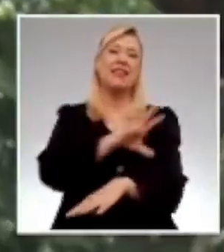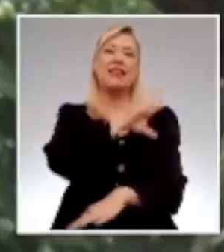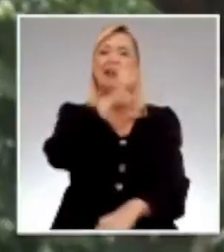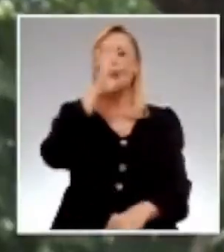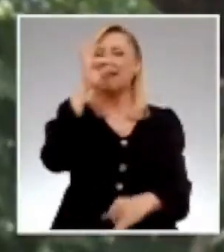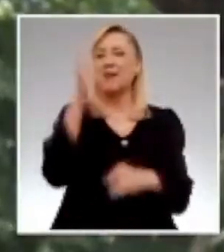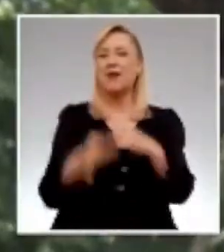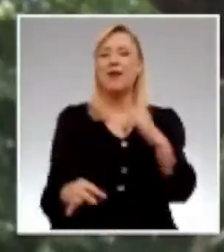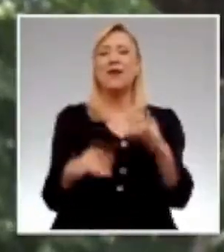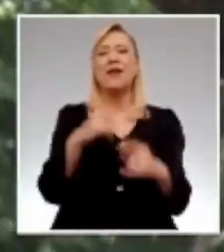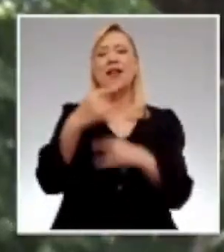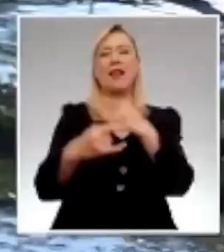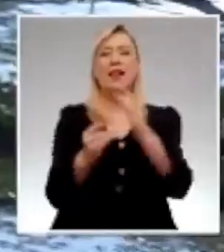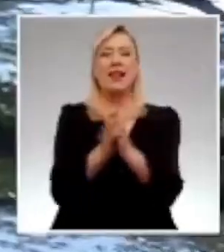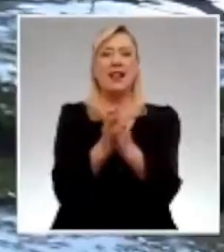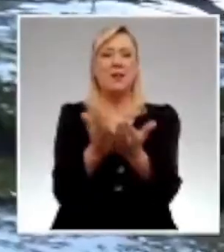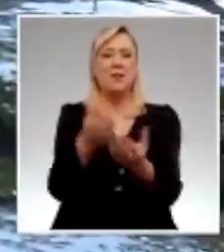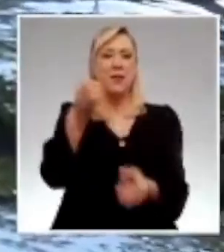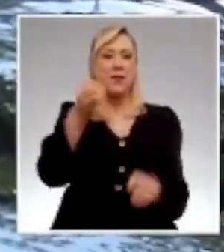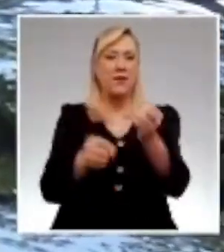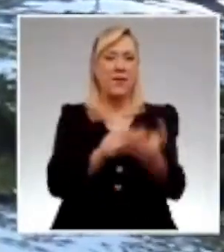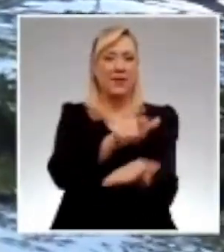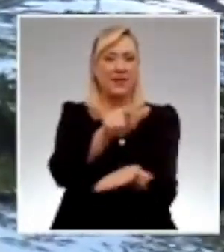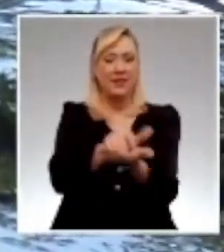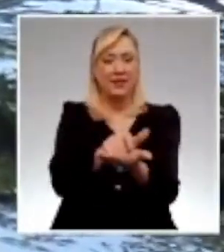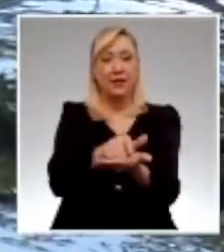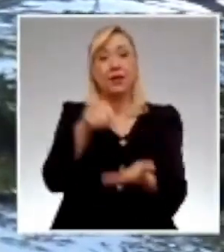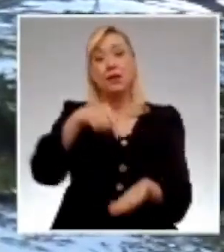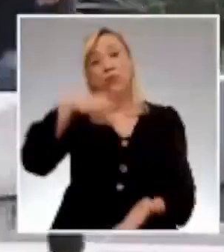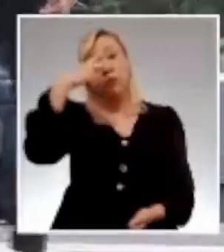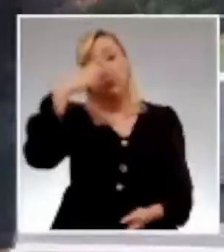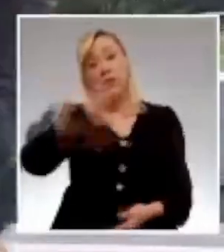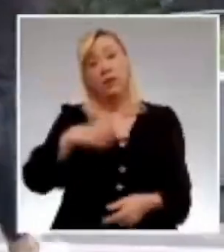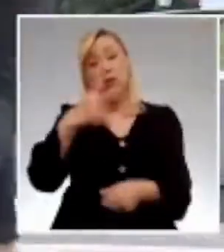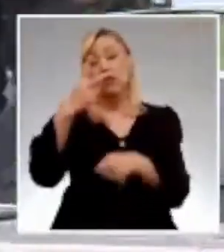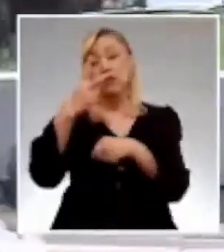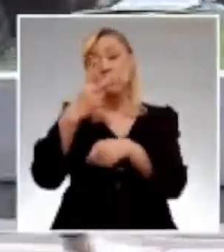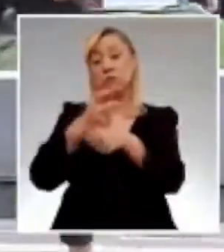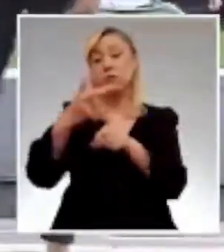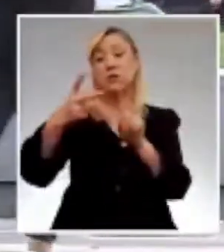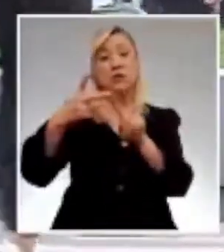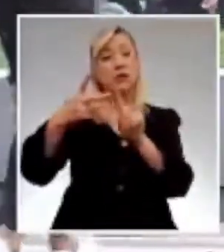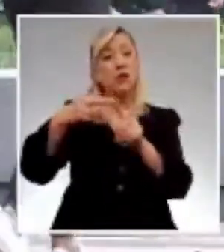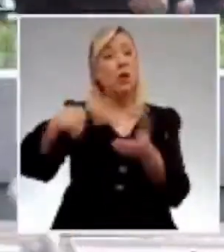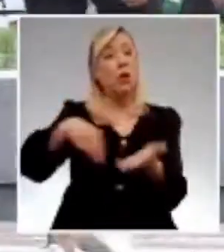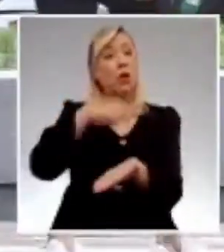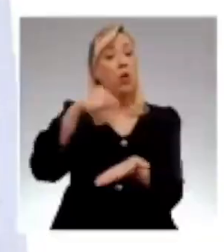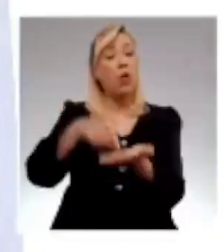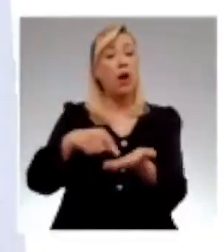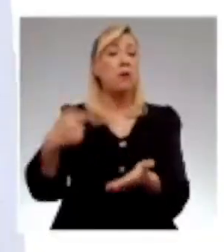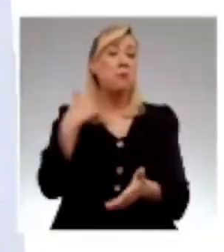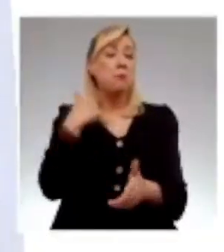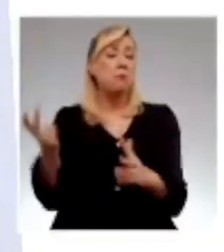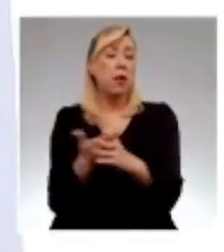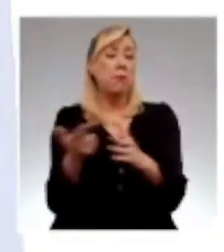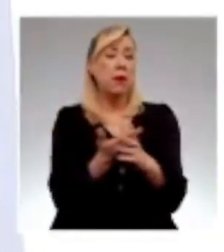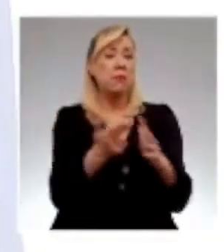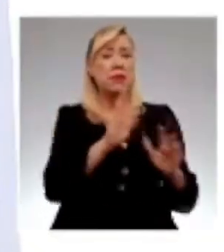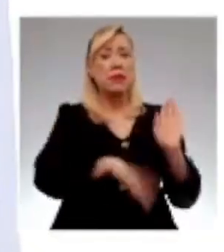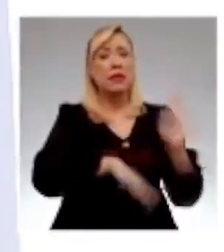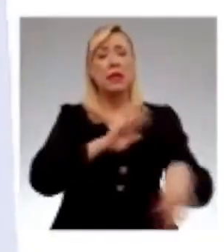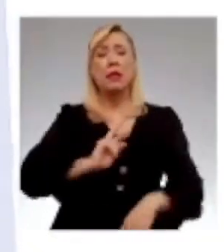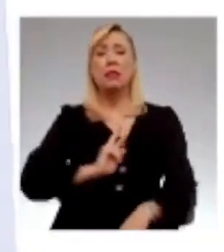México es el segundo país en el mundo con más asesinatos de personas trans. En tanto, el 60% de este sector